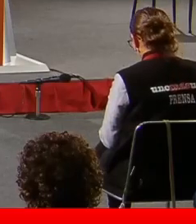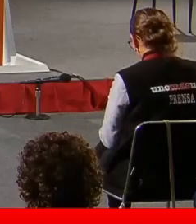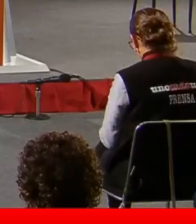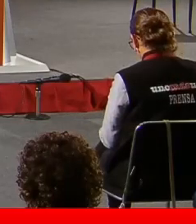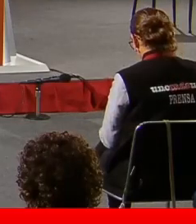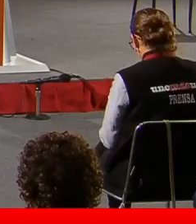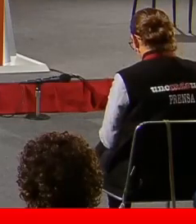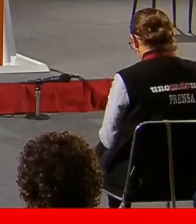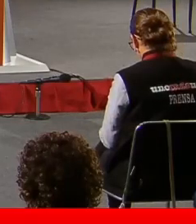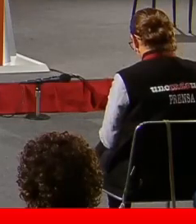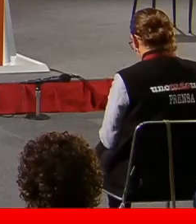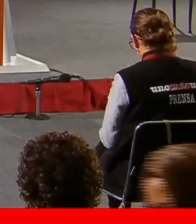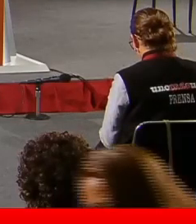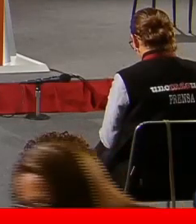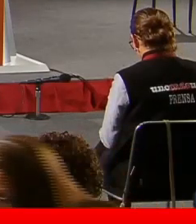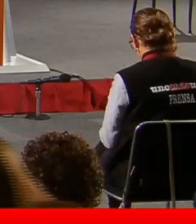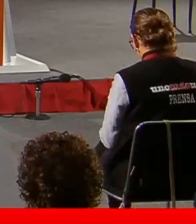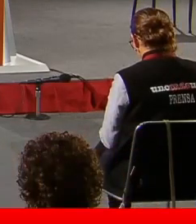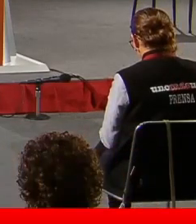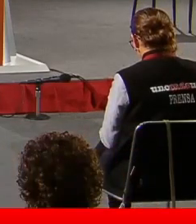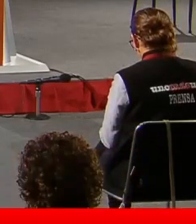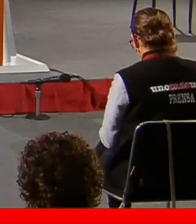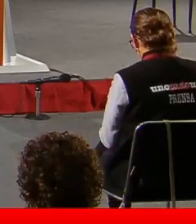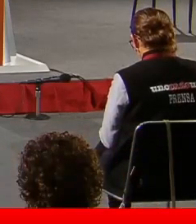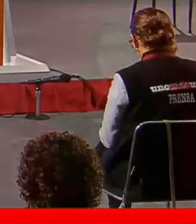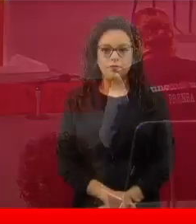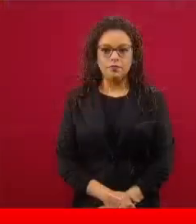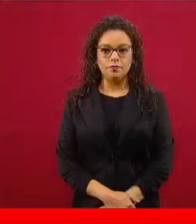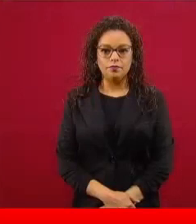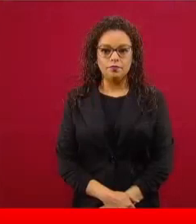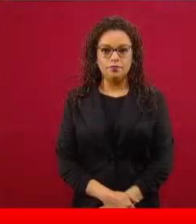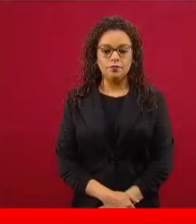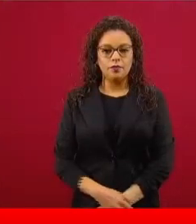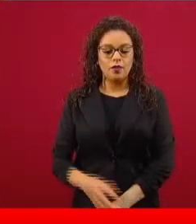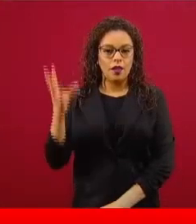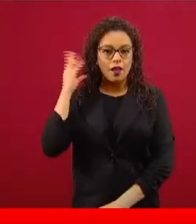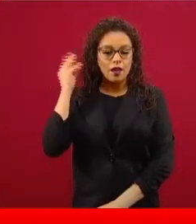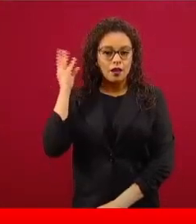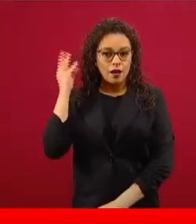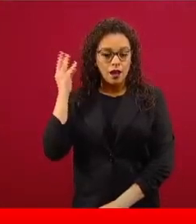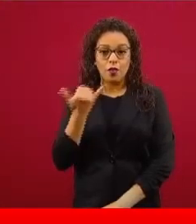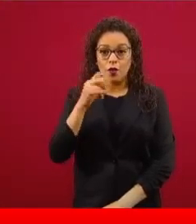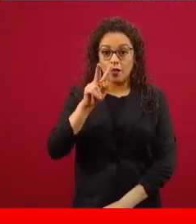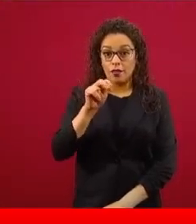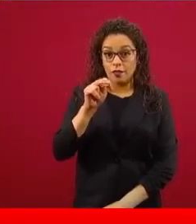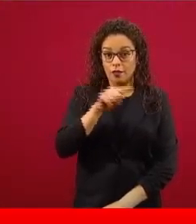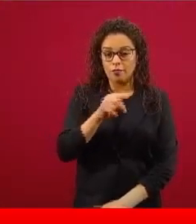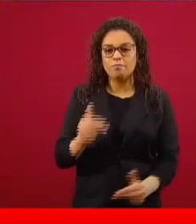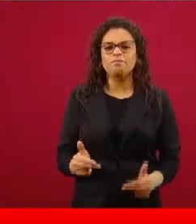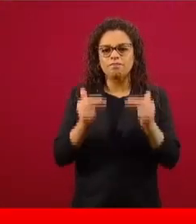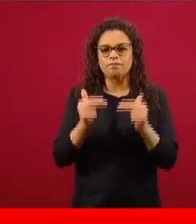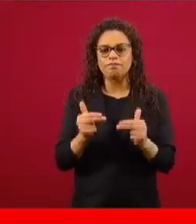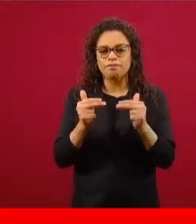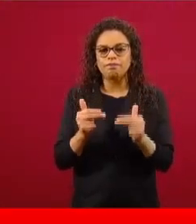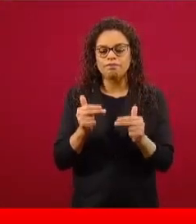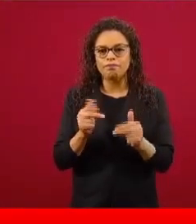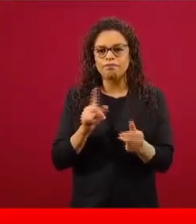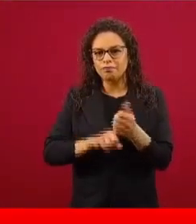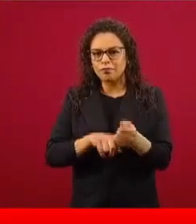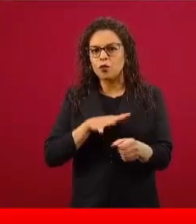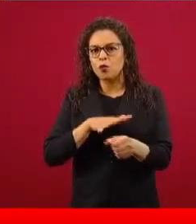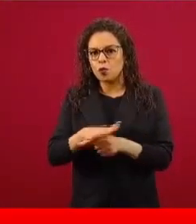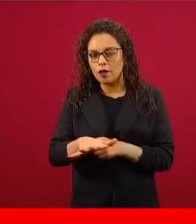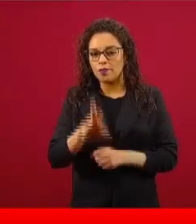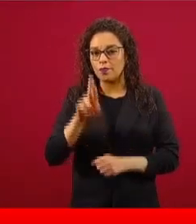el nudo central del negocio es el rating o en los medios